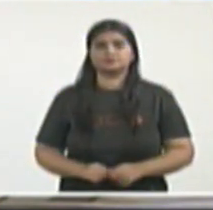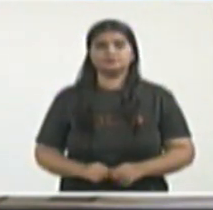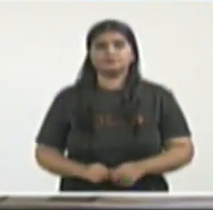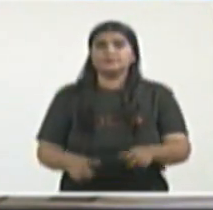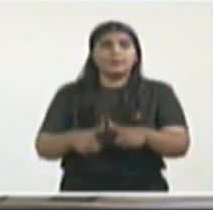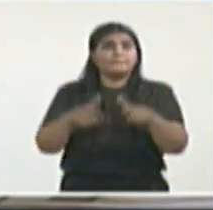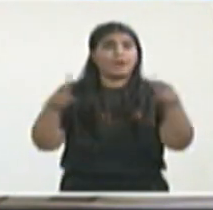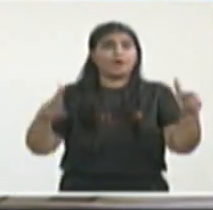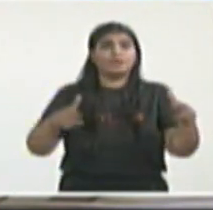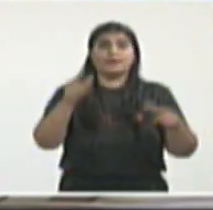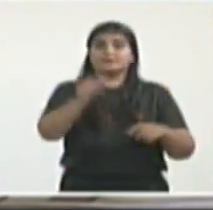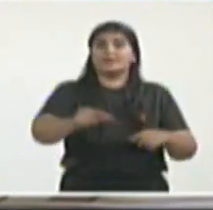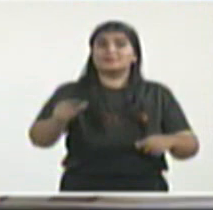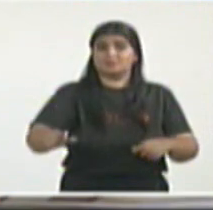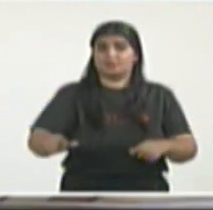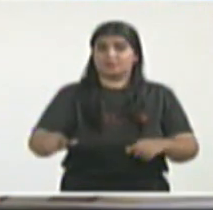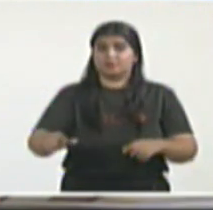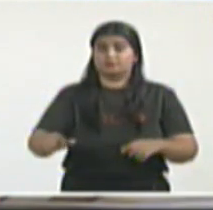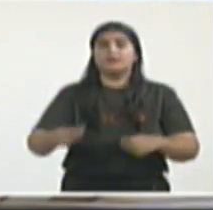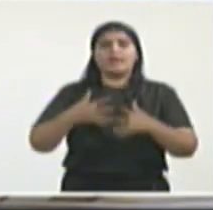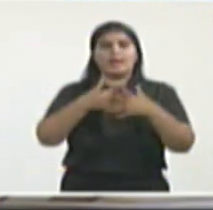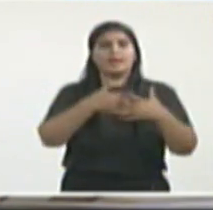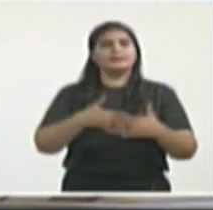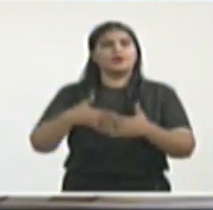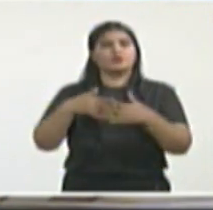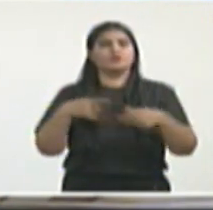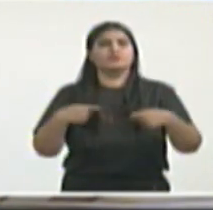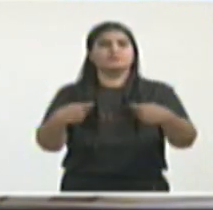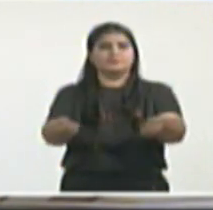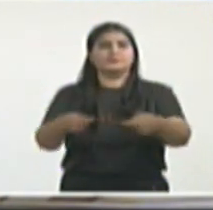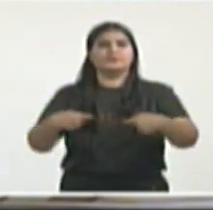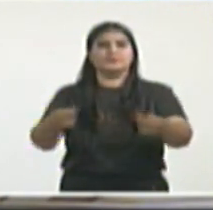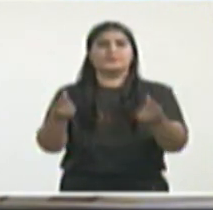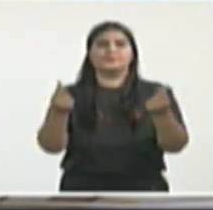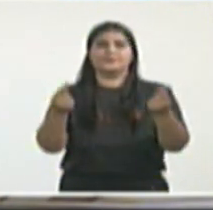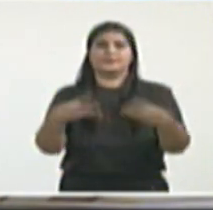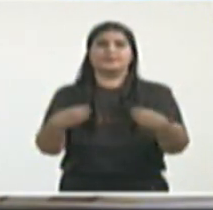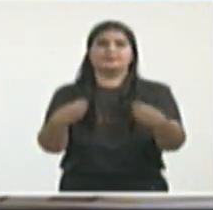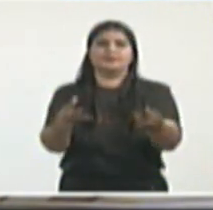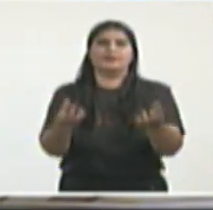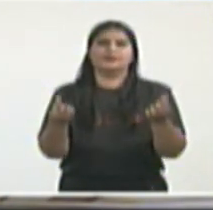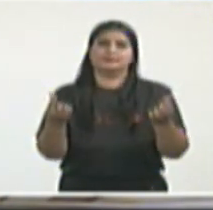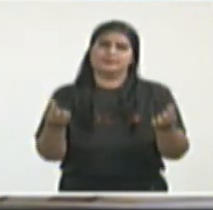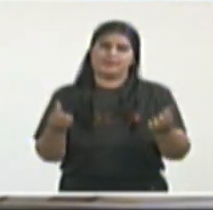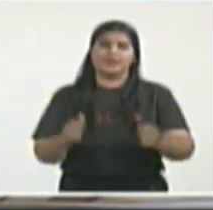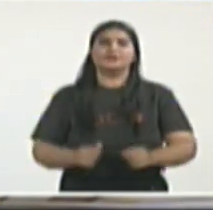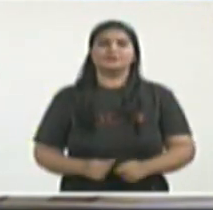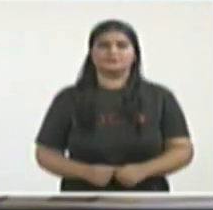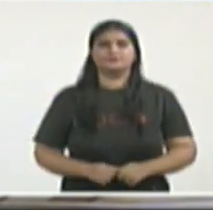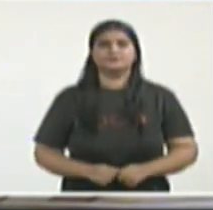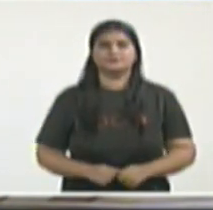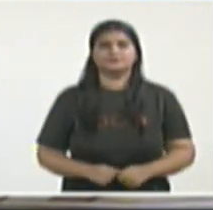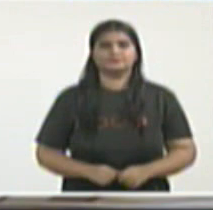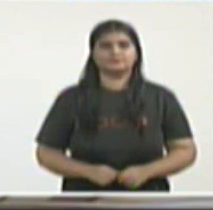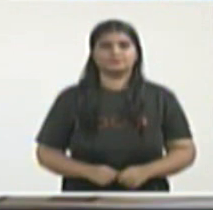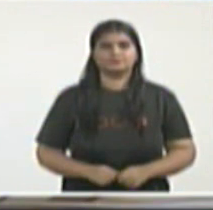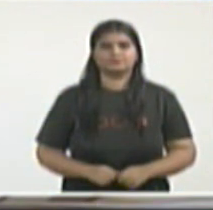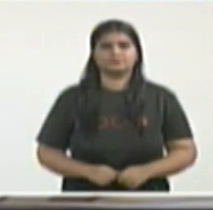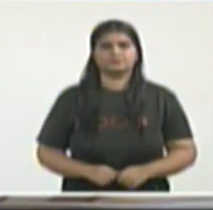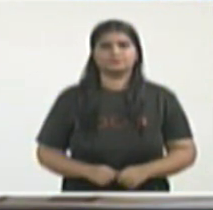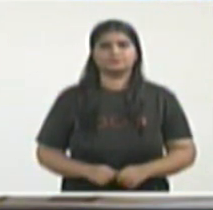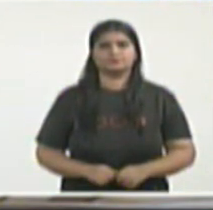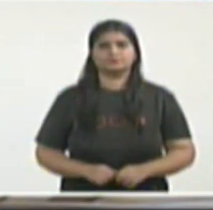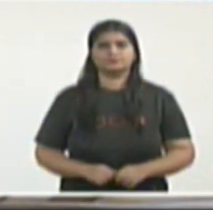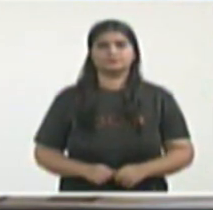la USAID, como parte de la guerra de información contra nuestro país. Los